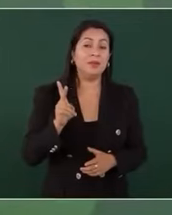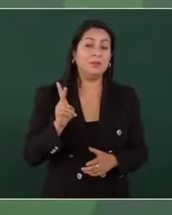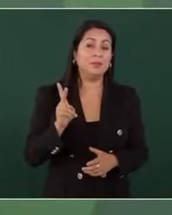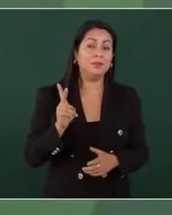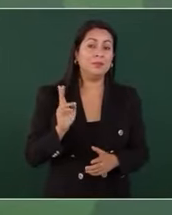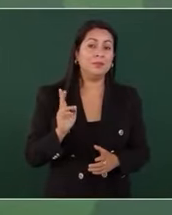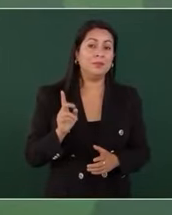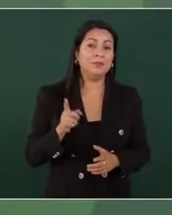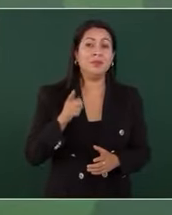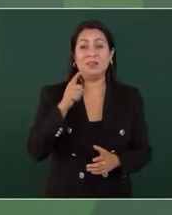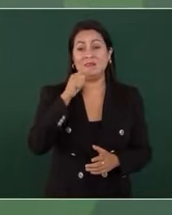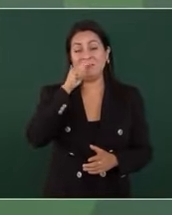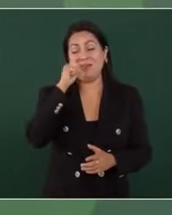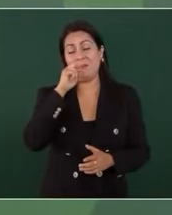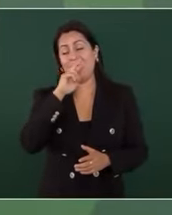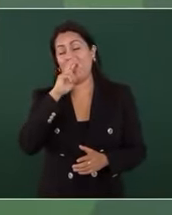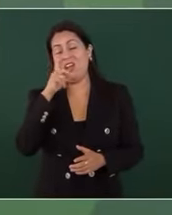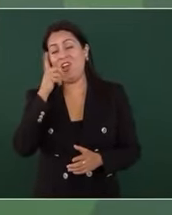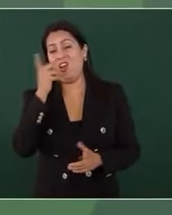él no les llega a ustedes en dignidad.